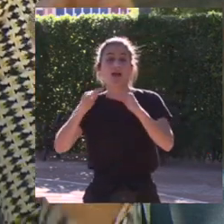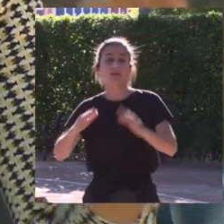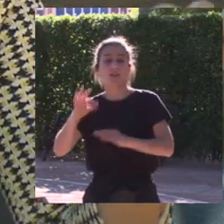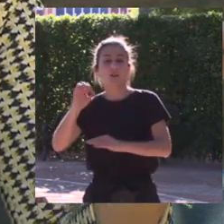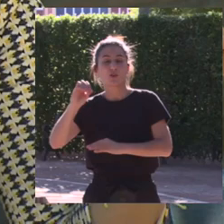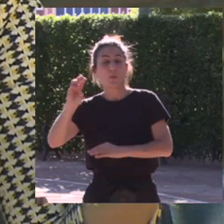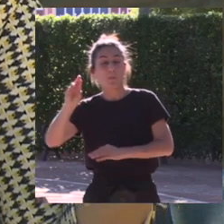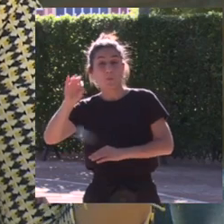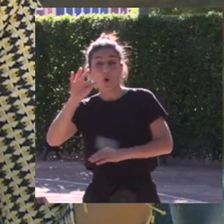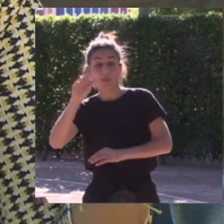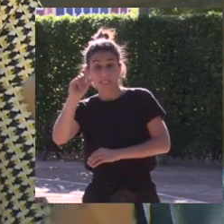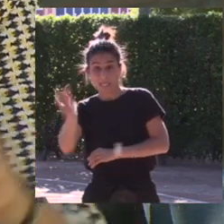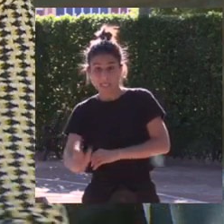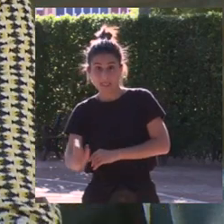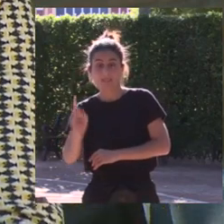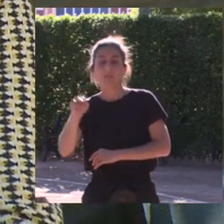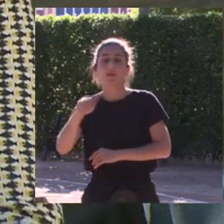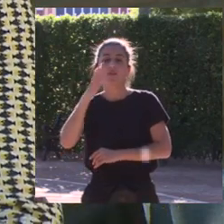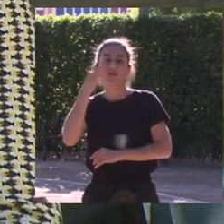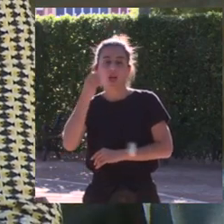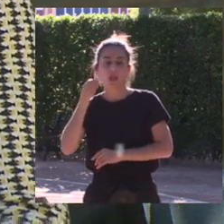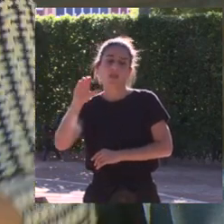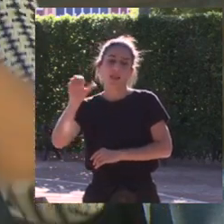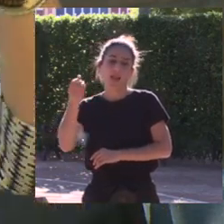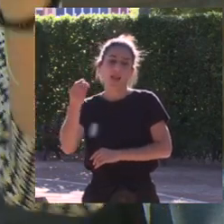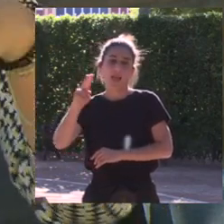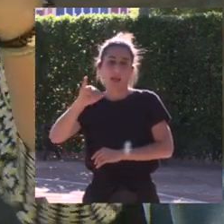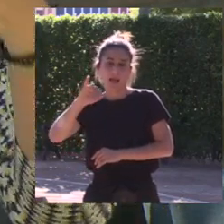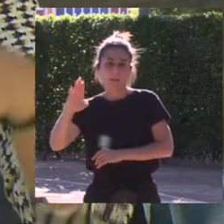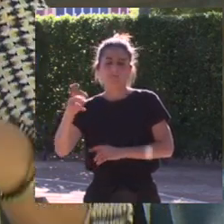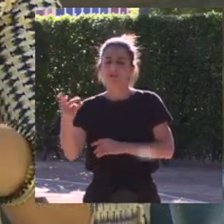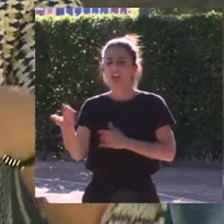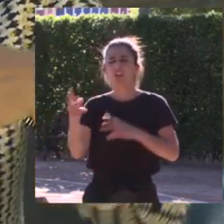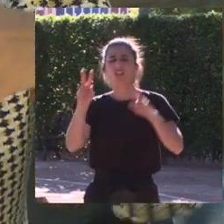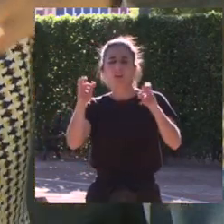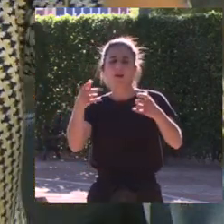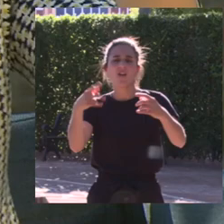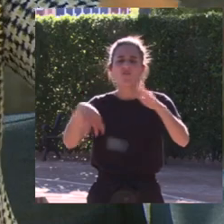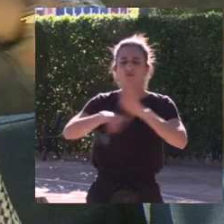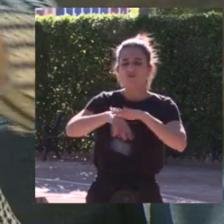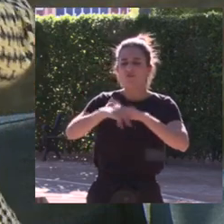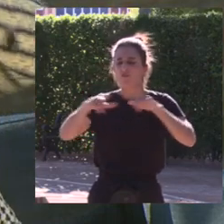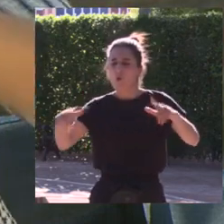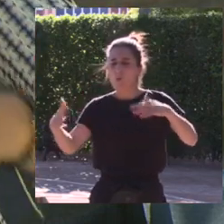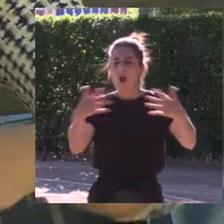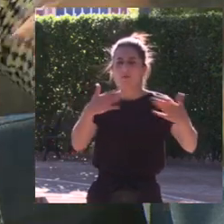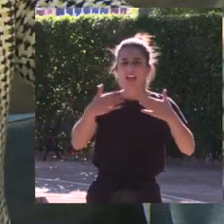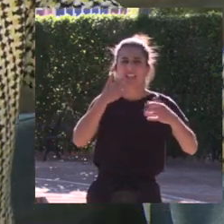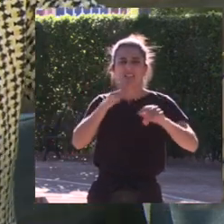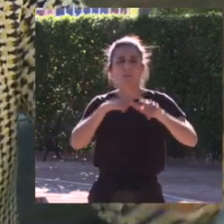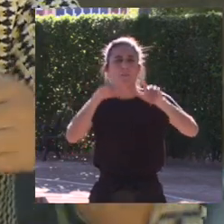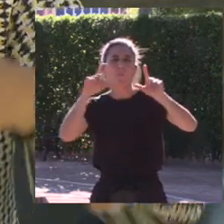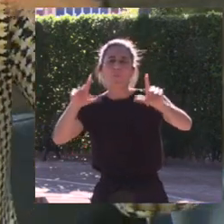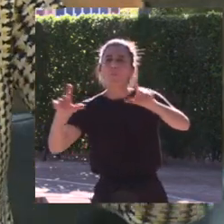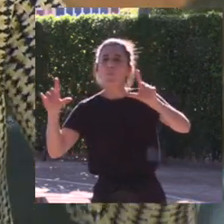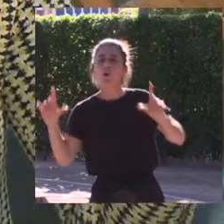italiana y el director del equipo en Francia y empezaban a hablar de fútbol no sé qué de la portada si la portada era de Madrid era